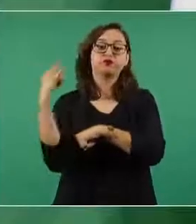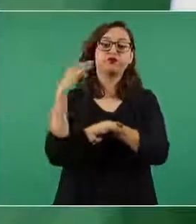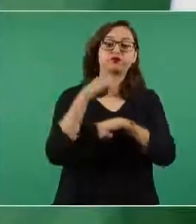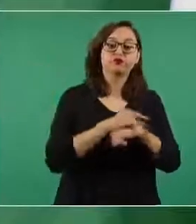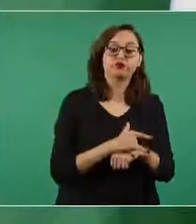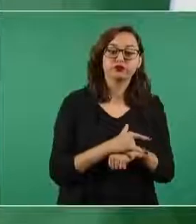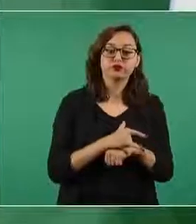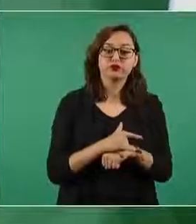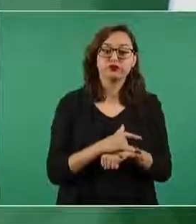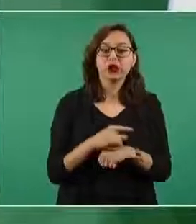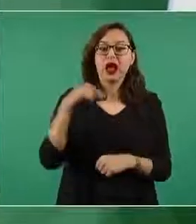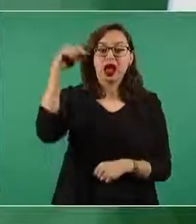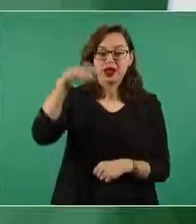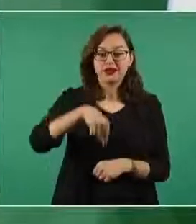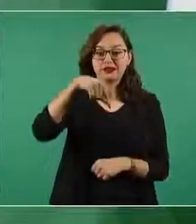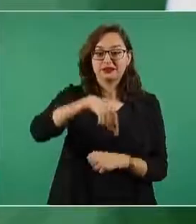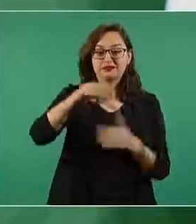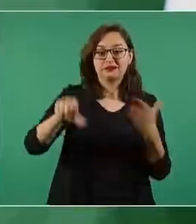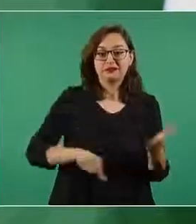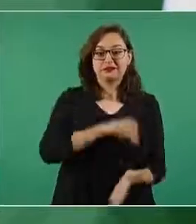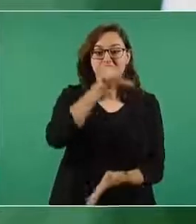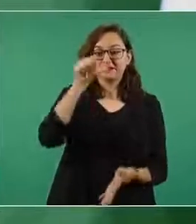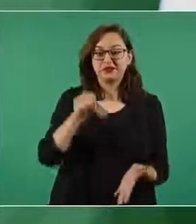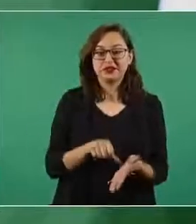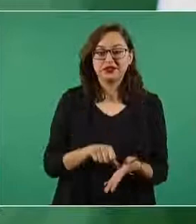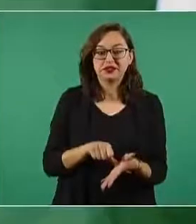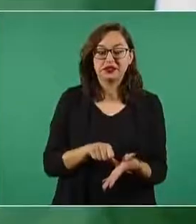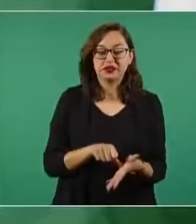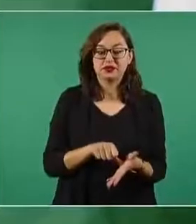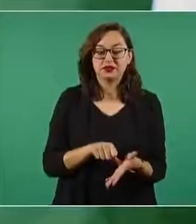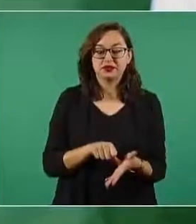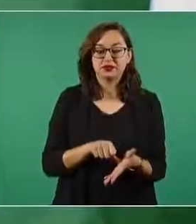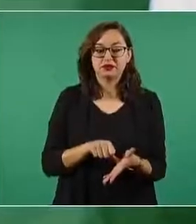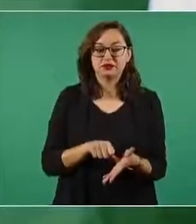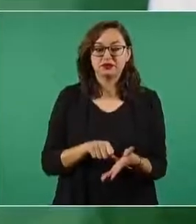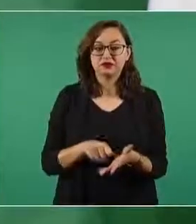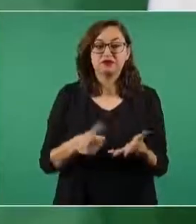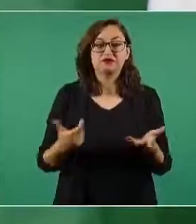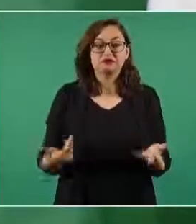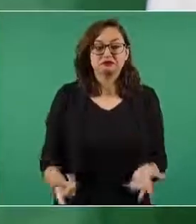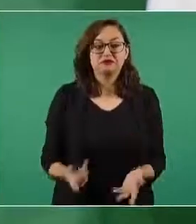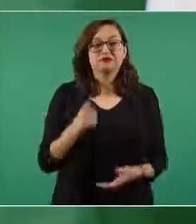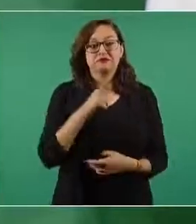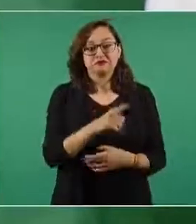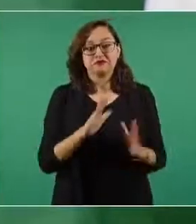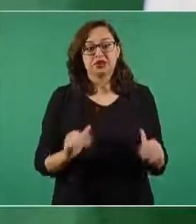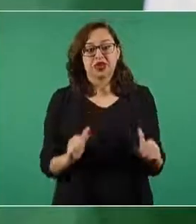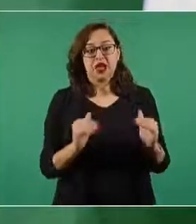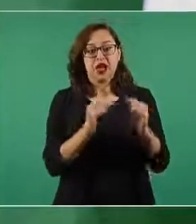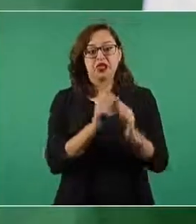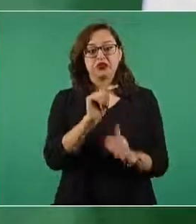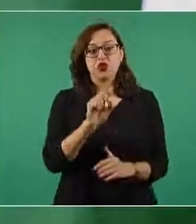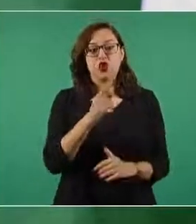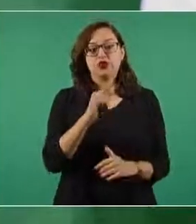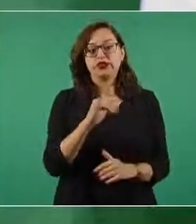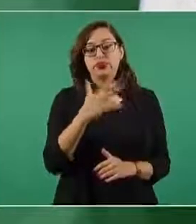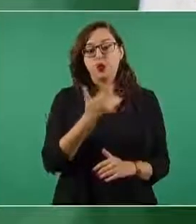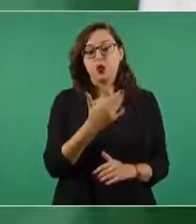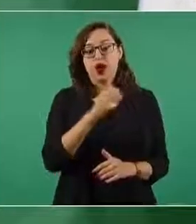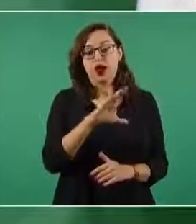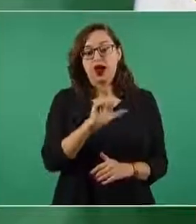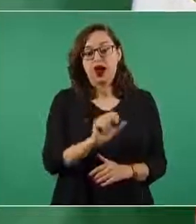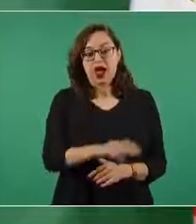están en el centro del país van a Teotihuacán vienen al Zócalo